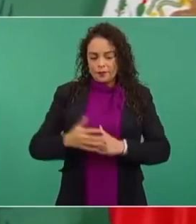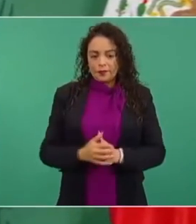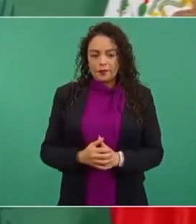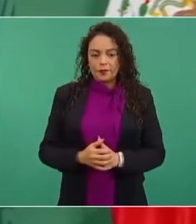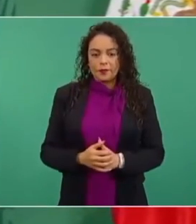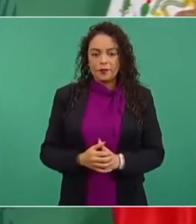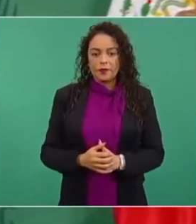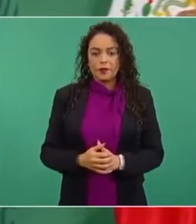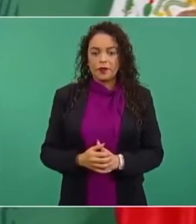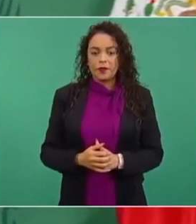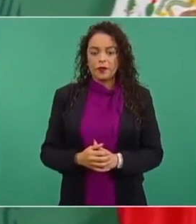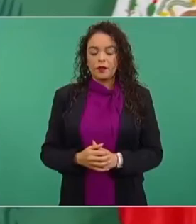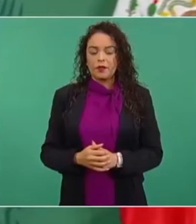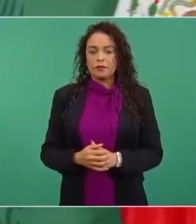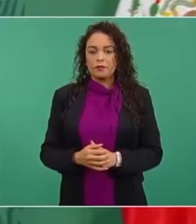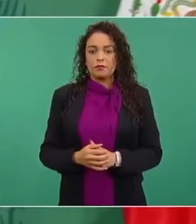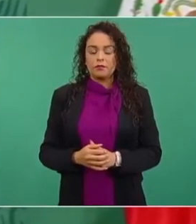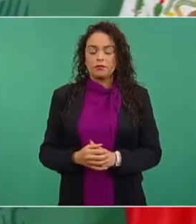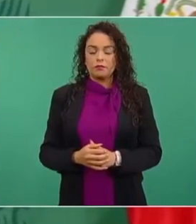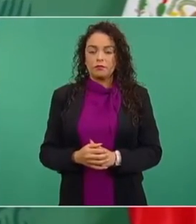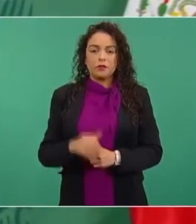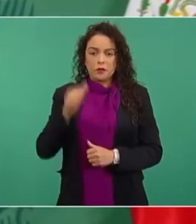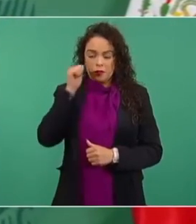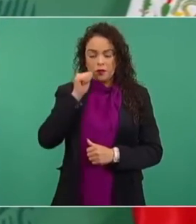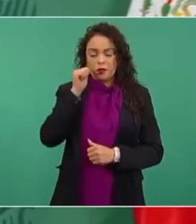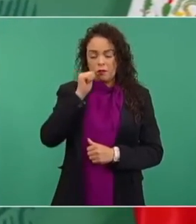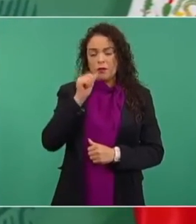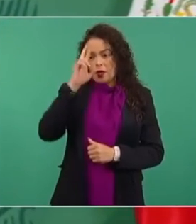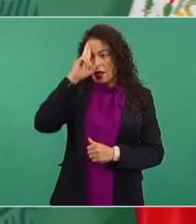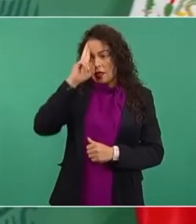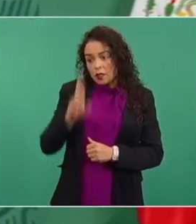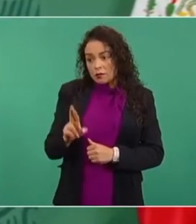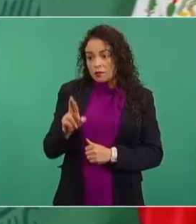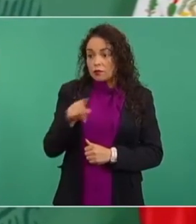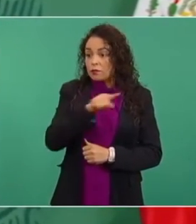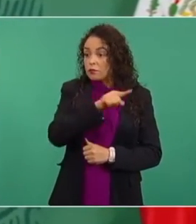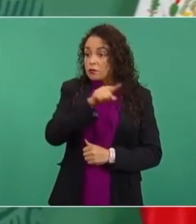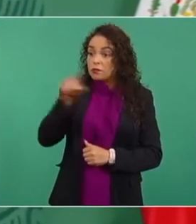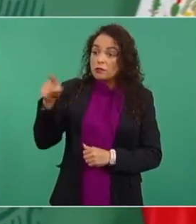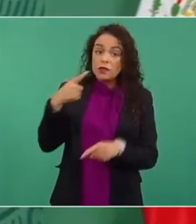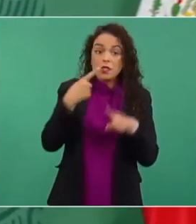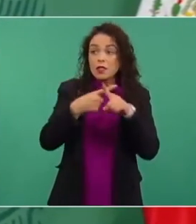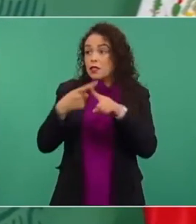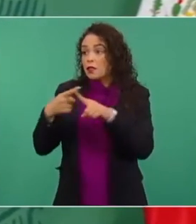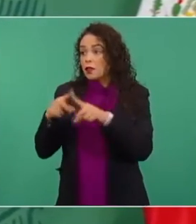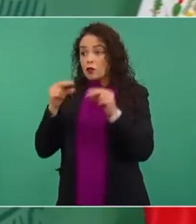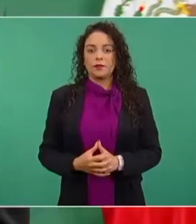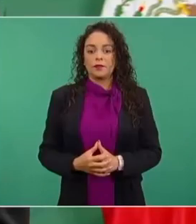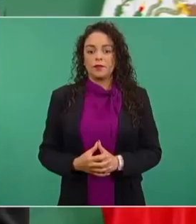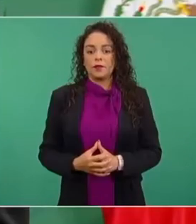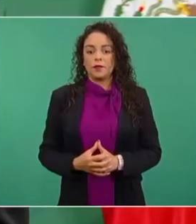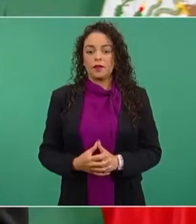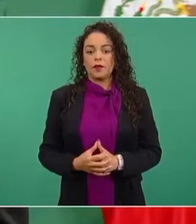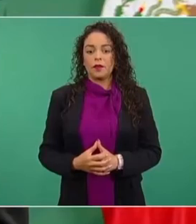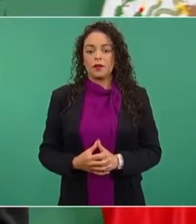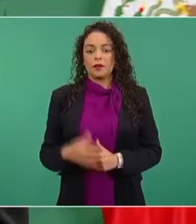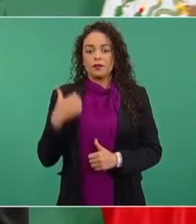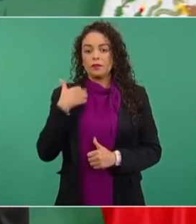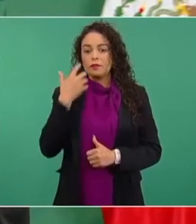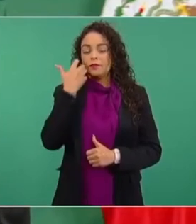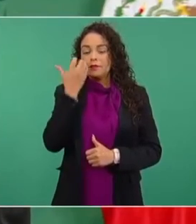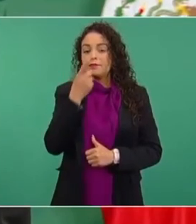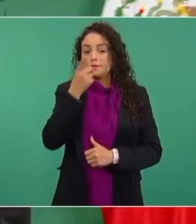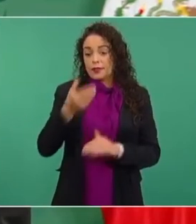a disentir y muchas gracias a los que participaron. López Obrador